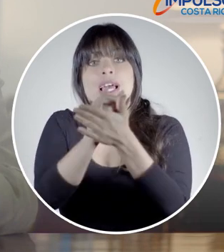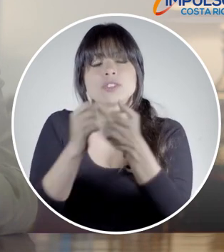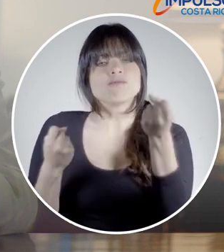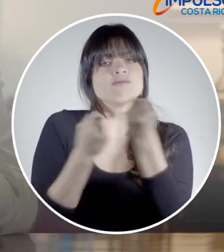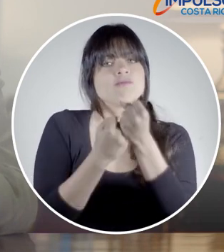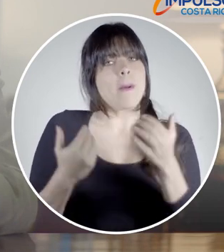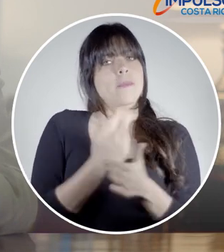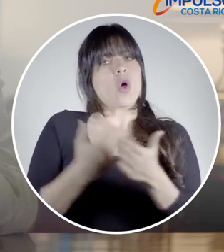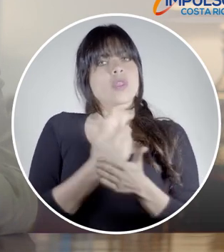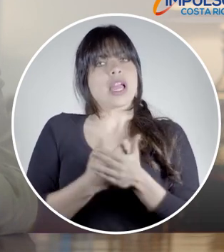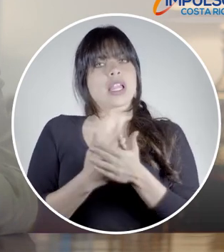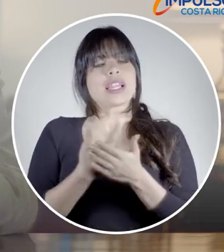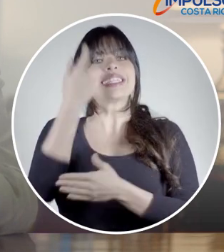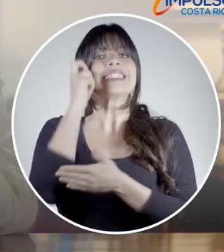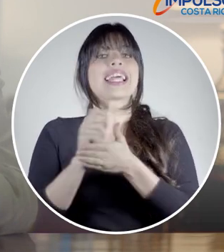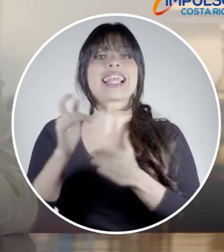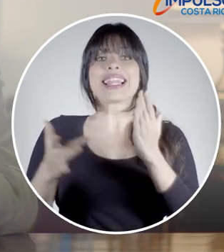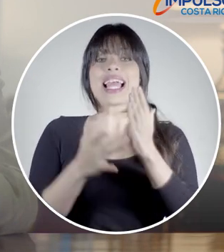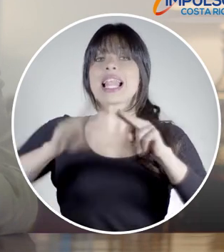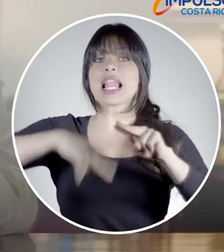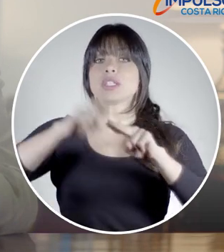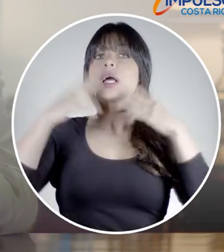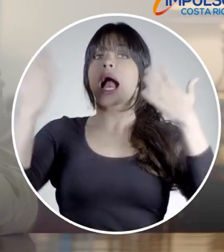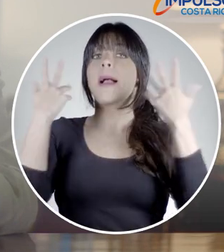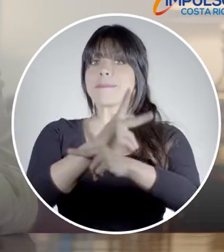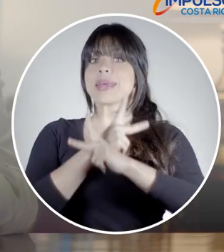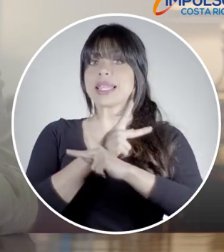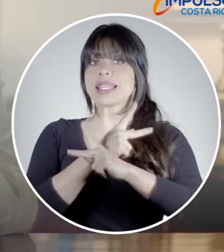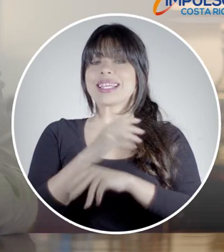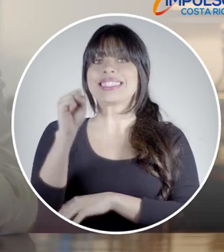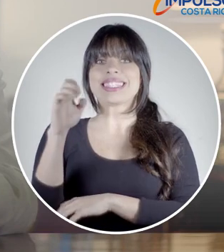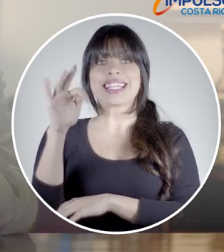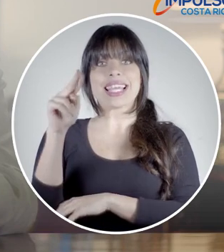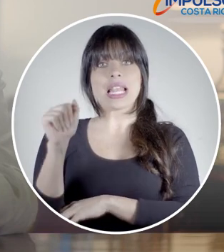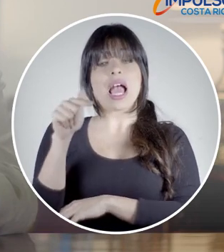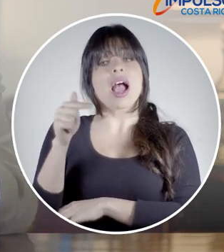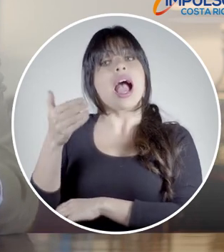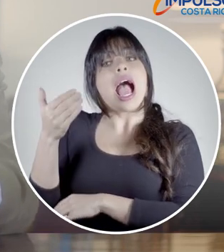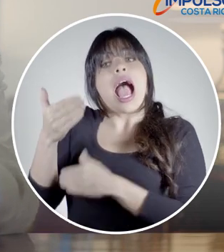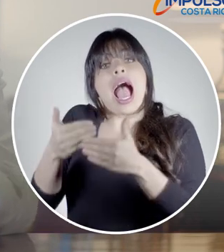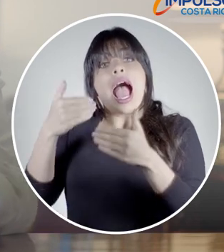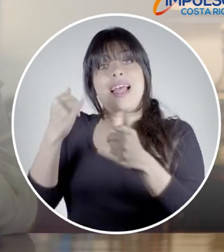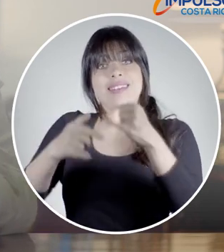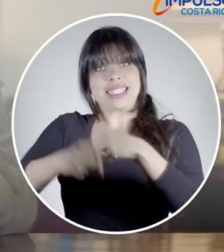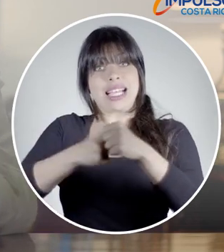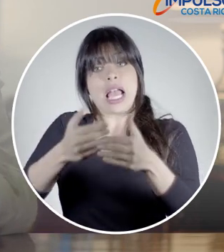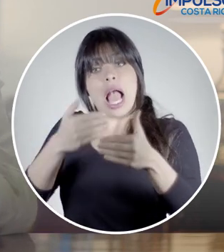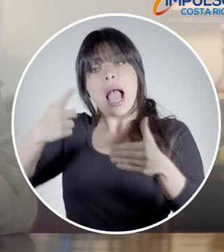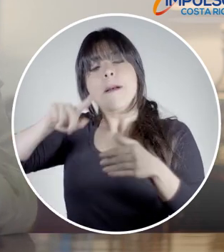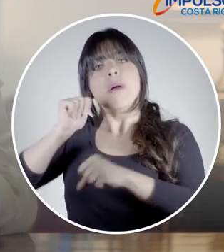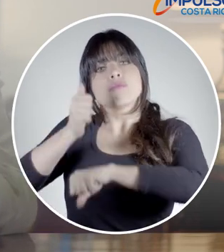de trámites. Por eso impulsamos la modernización de la Secretaría Técnica Nacional Ambiental, CETENA, que